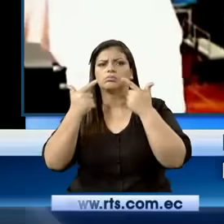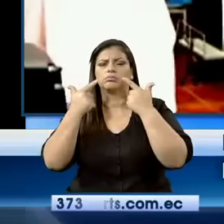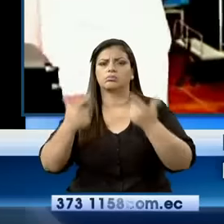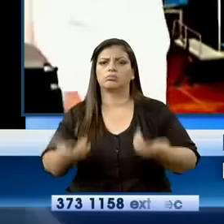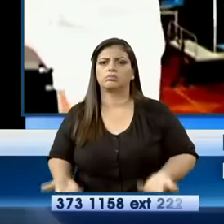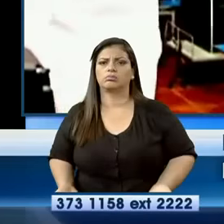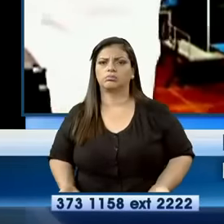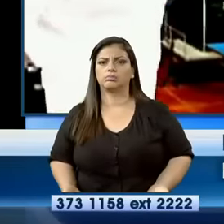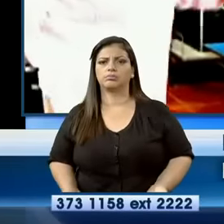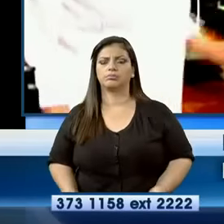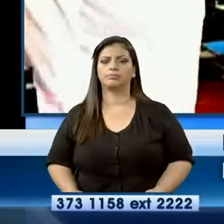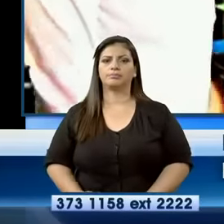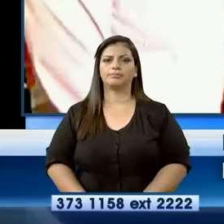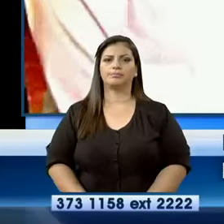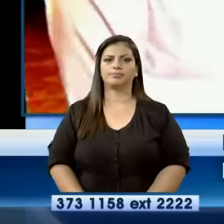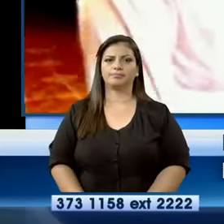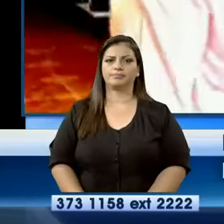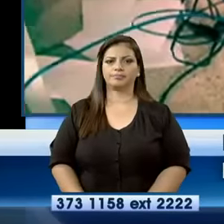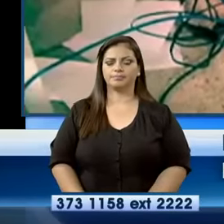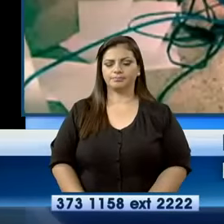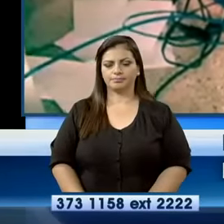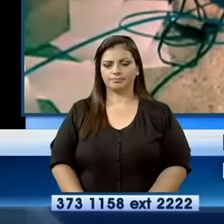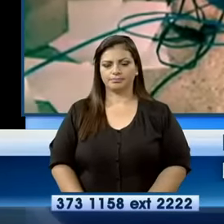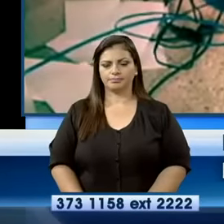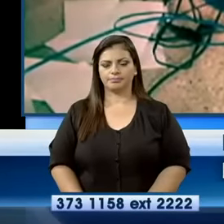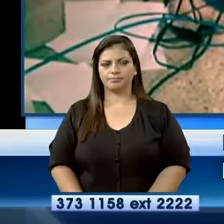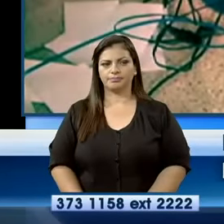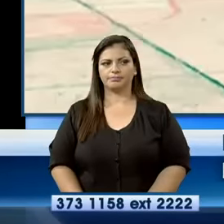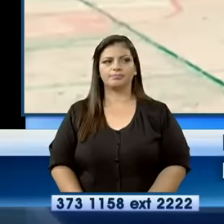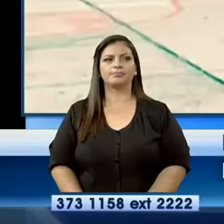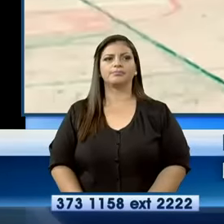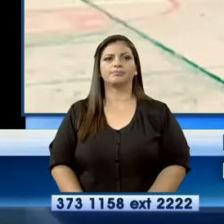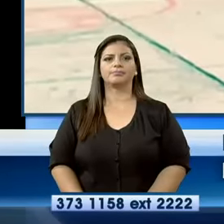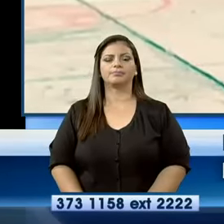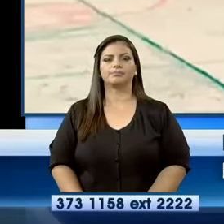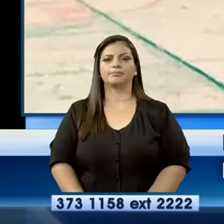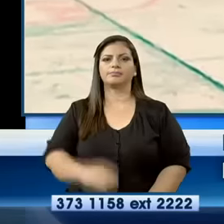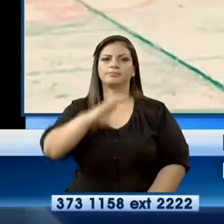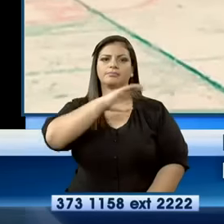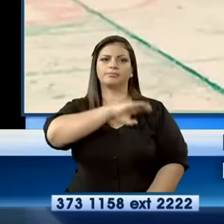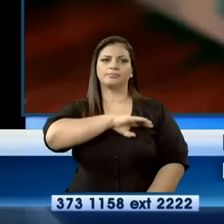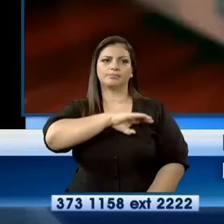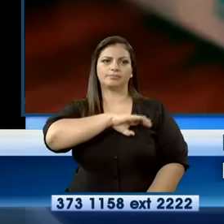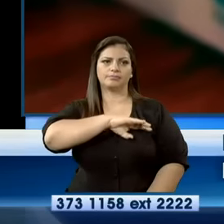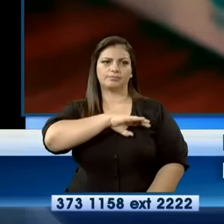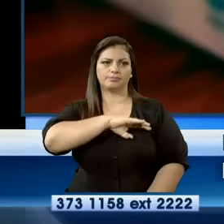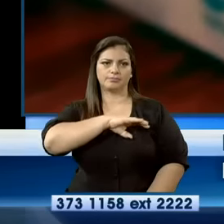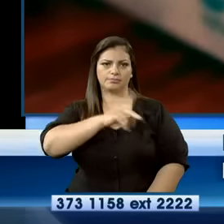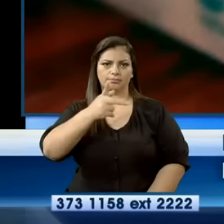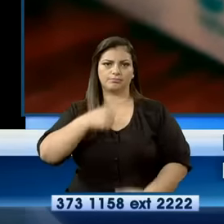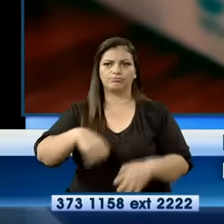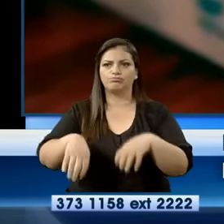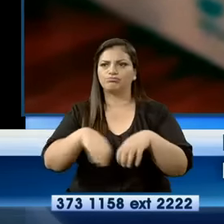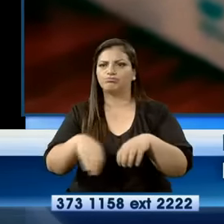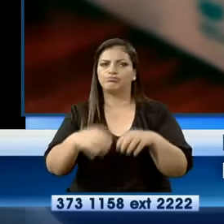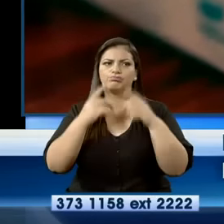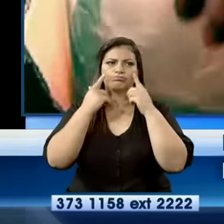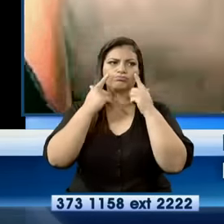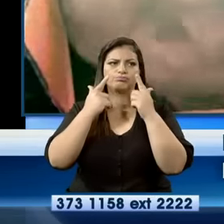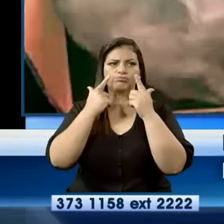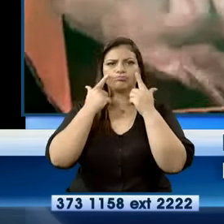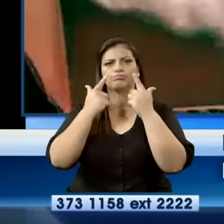los intereses y los bienes de los niños y de esa comunidad. Agregado a ello, pues que la policía un poco extreme su cuidado con el sector, sus